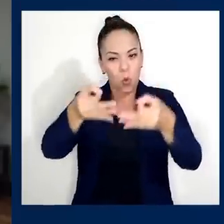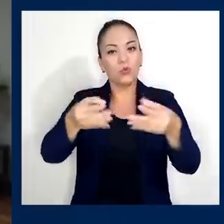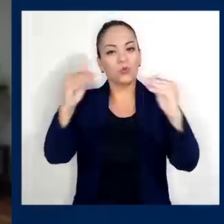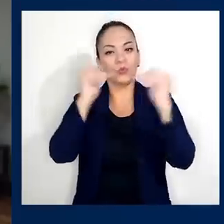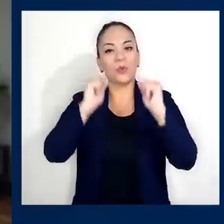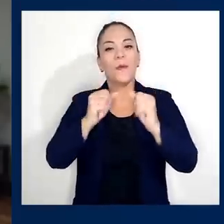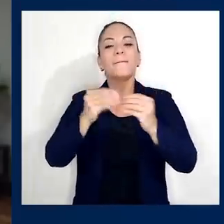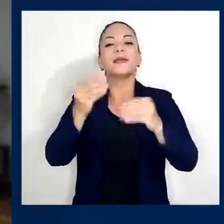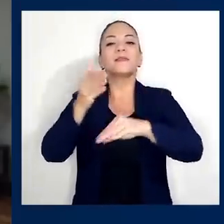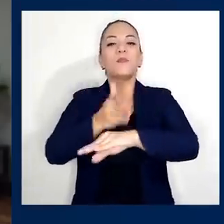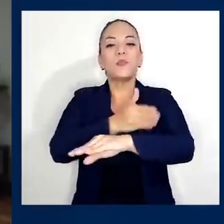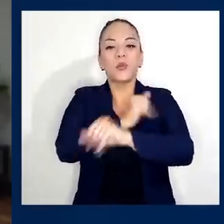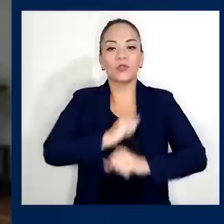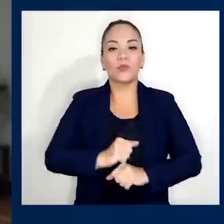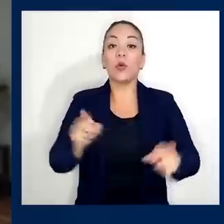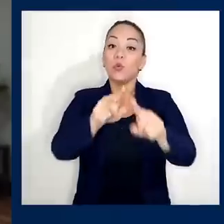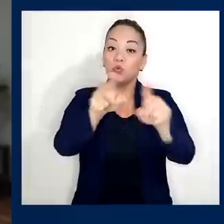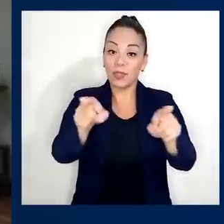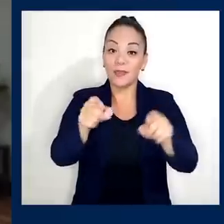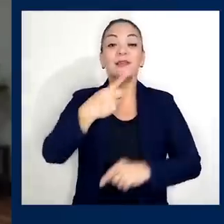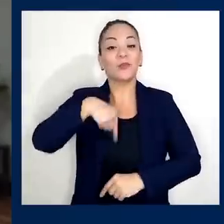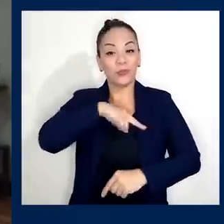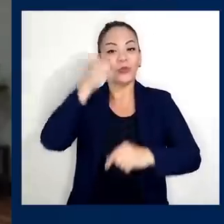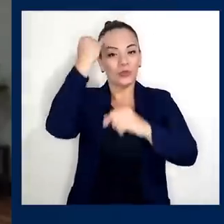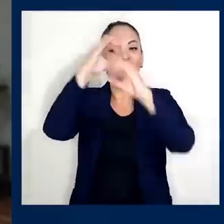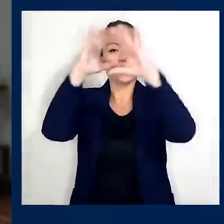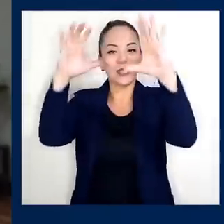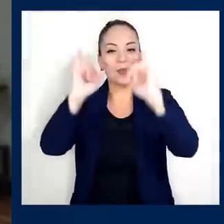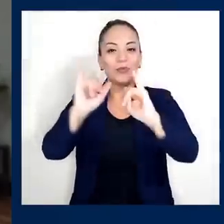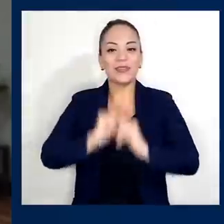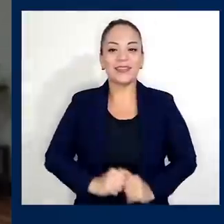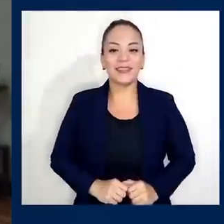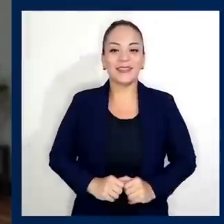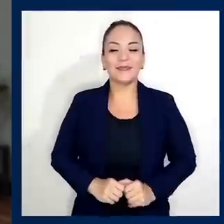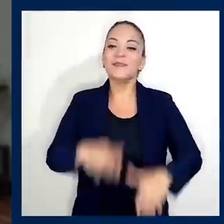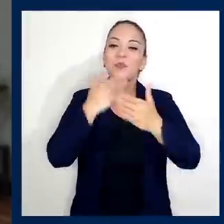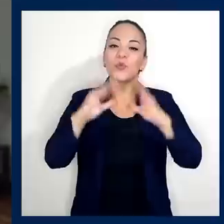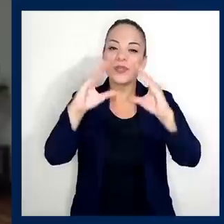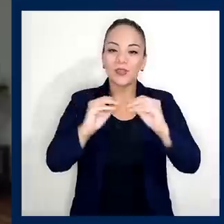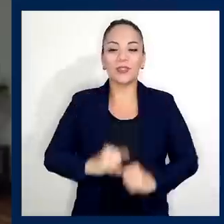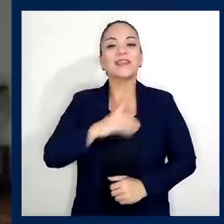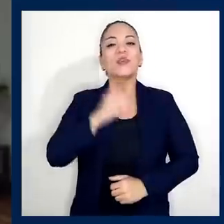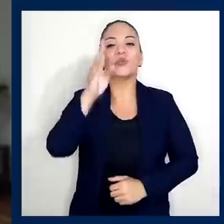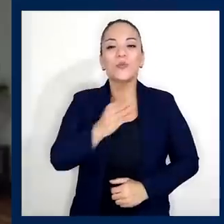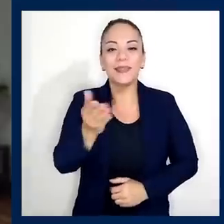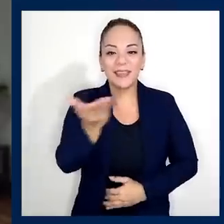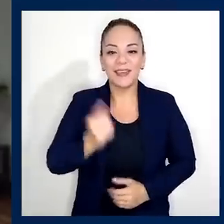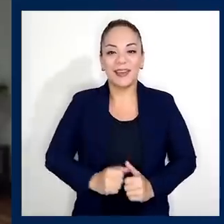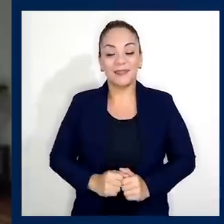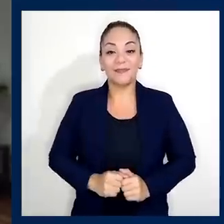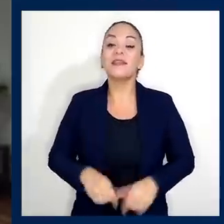que es lo que ustedes y nosotros soñamos. Muy buenas noches. Que Dios los